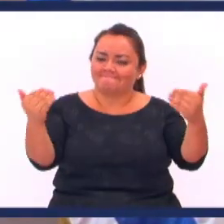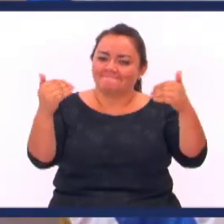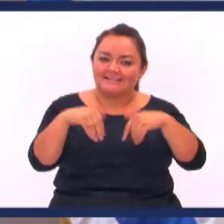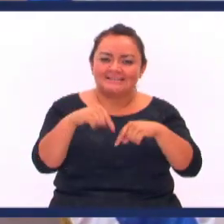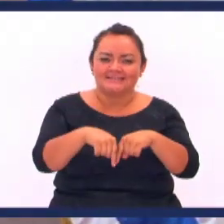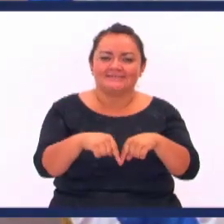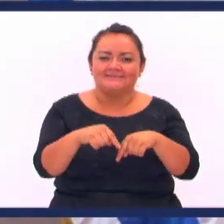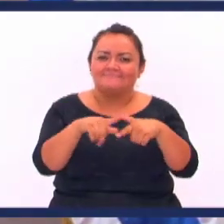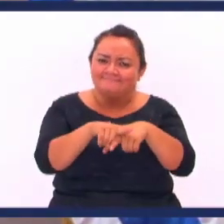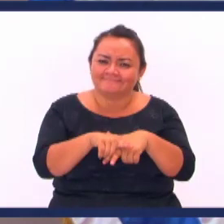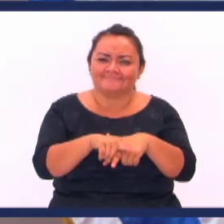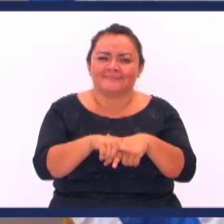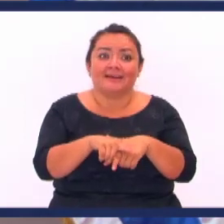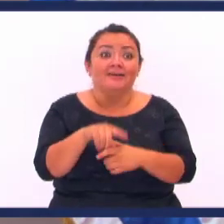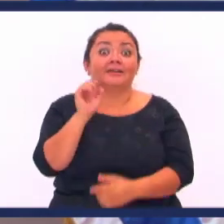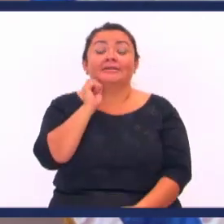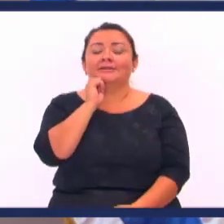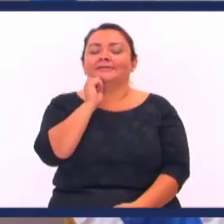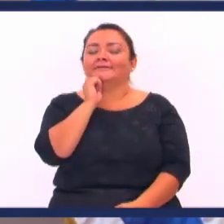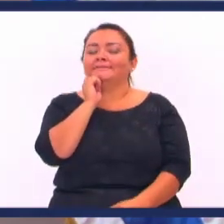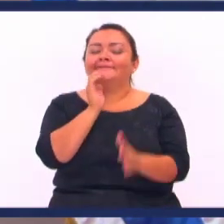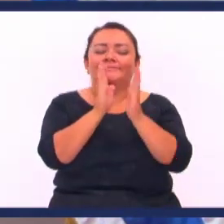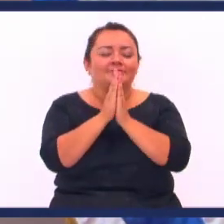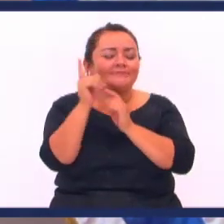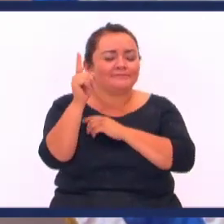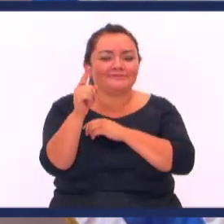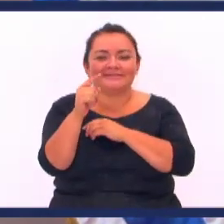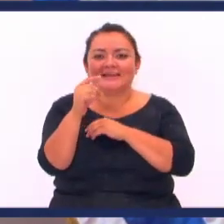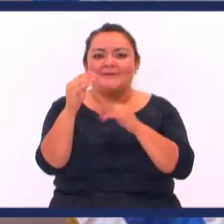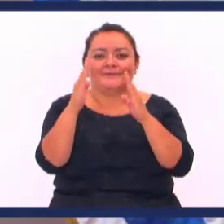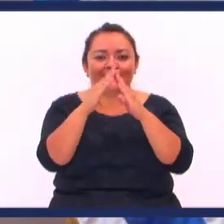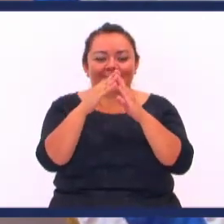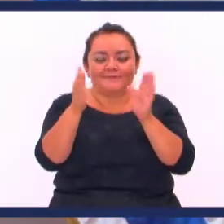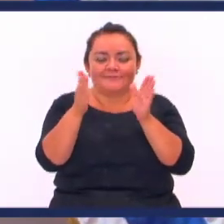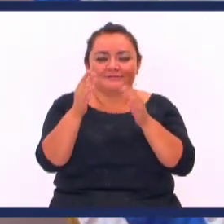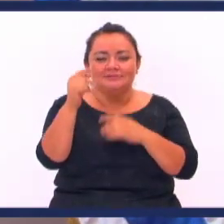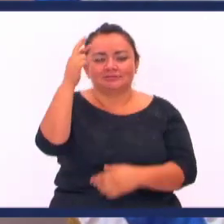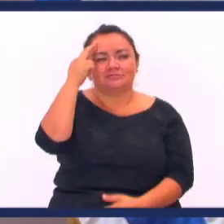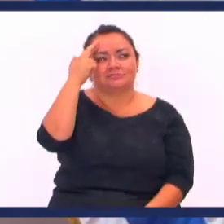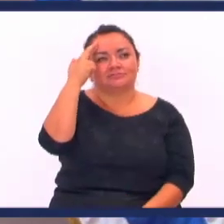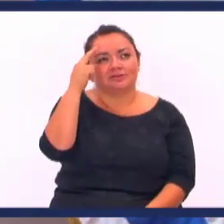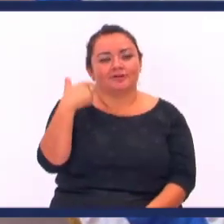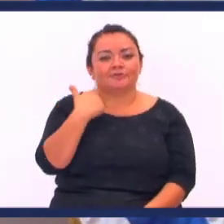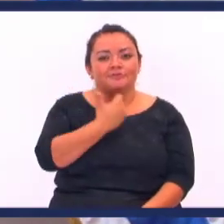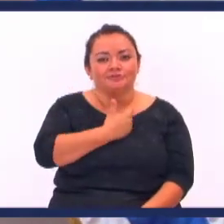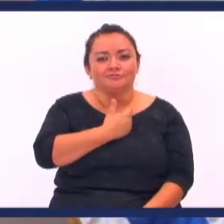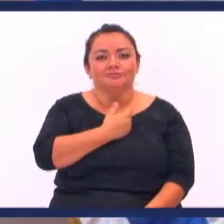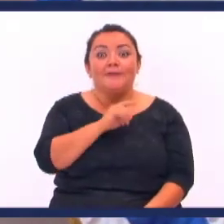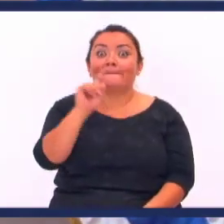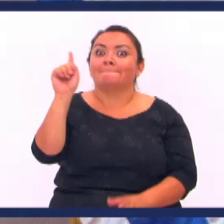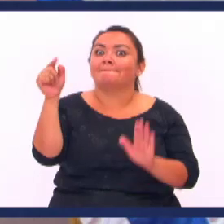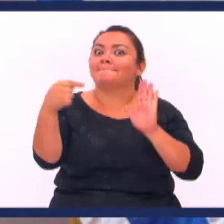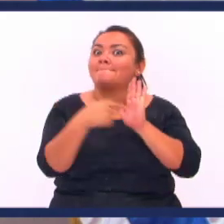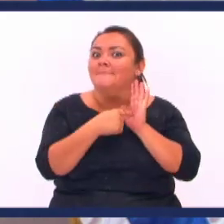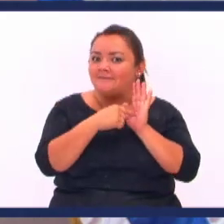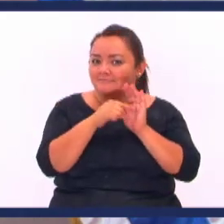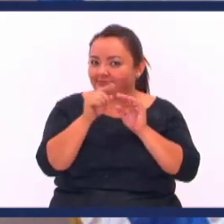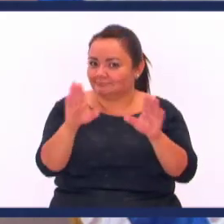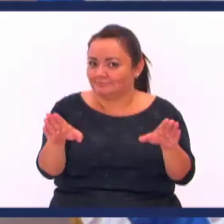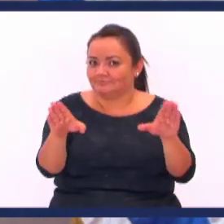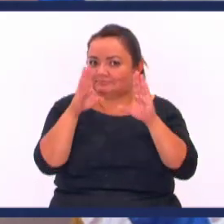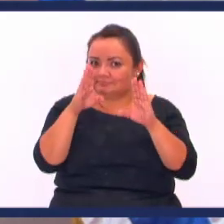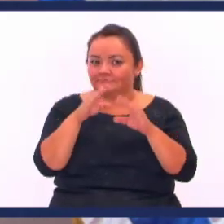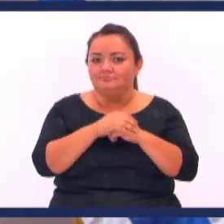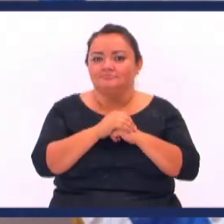casa Del Señor Ojalá que ahora Que termine este tiempo De cuarentena Y de reflexión Y que vamos a tener Por primera vez Escuche